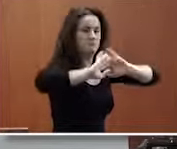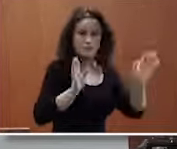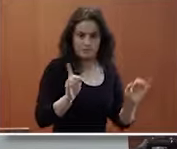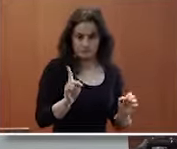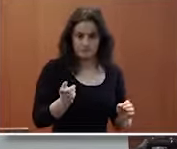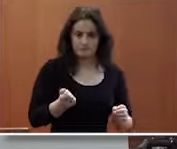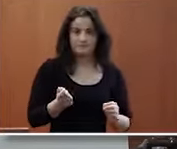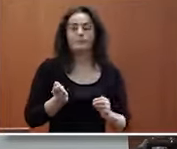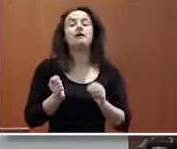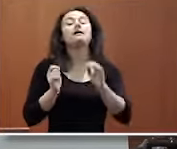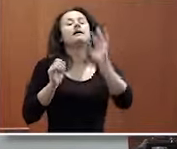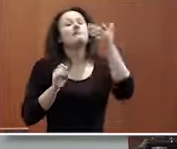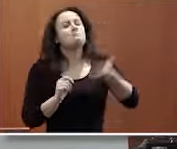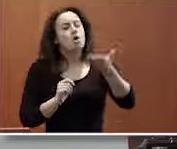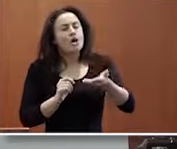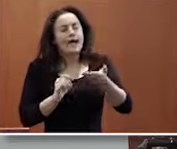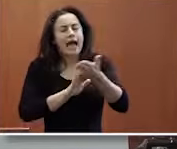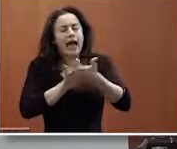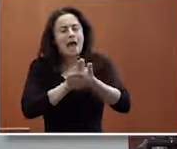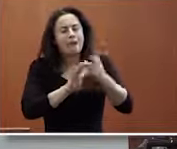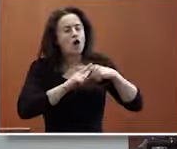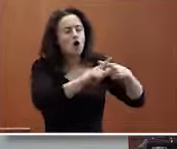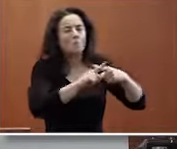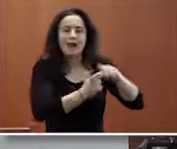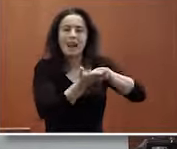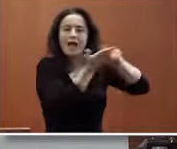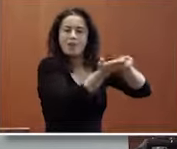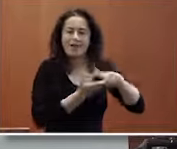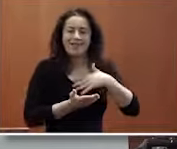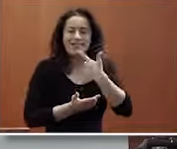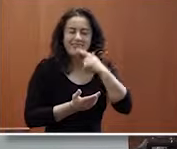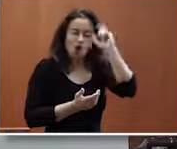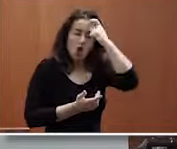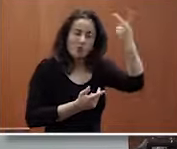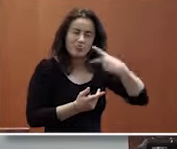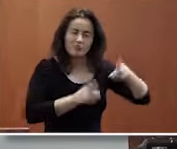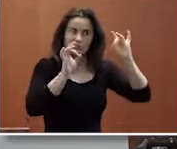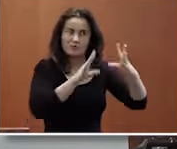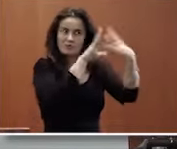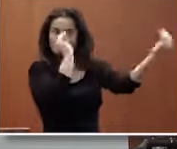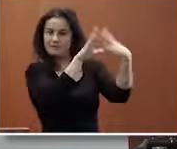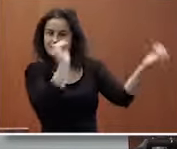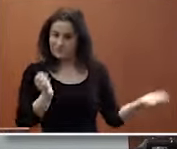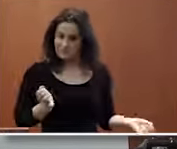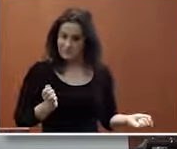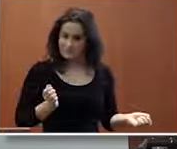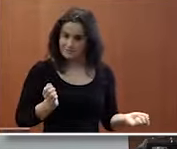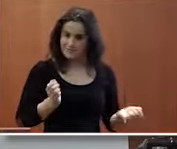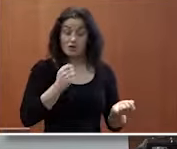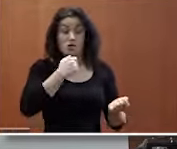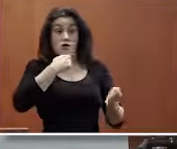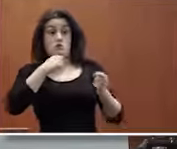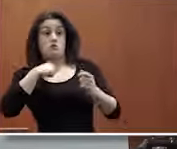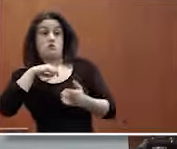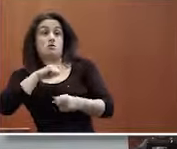hay que hablar del mismo lenguaje hay que profesionalizar yo creo que aquí el tercer sector tiene que hacer un esfuerzo importante también es verdad que lo tiene que hacer la empresa